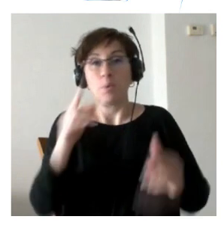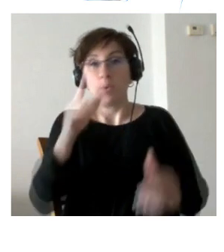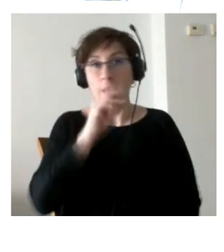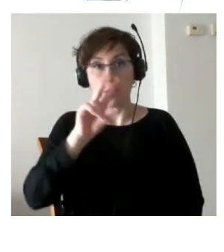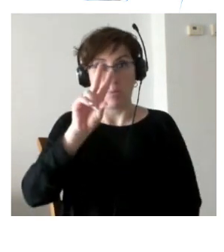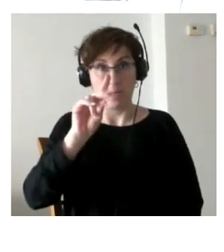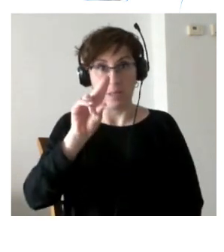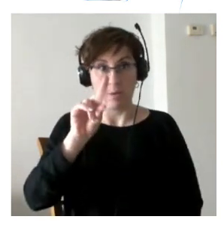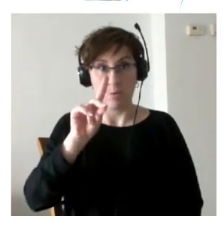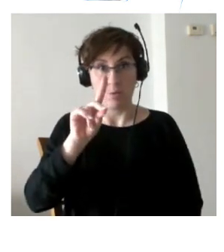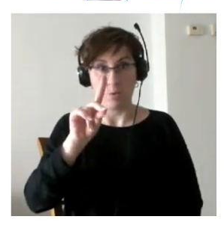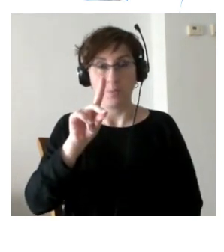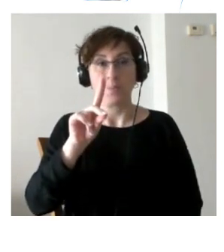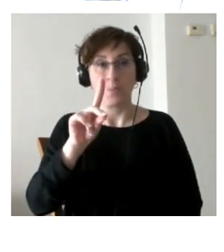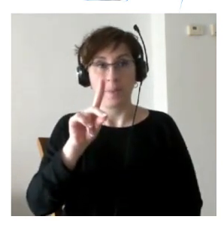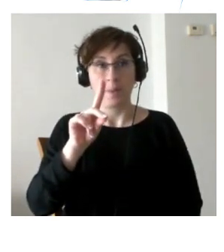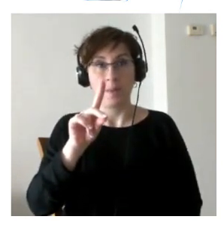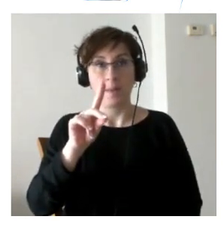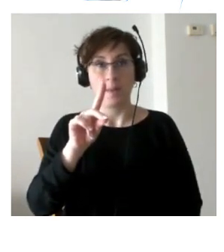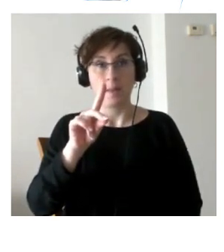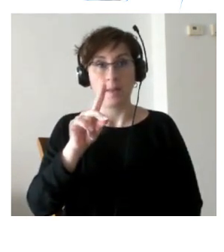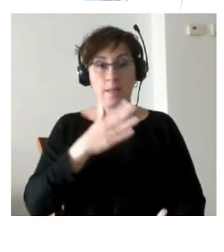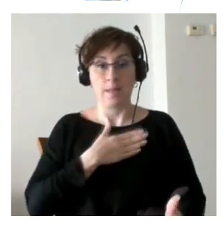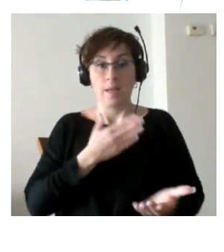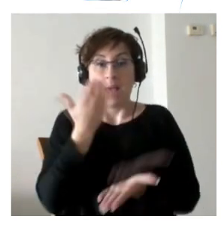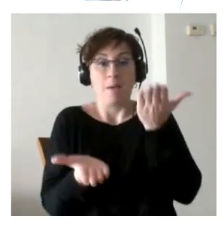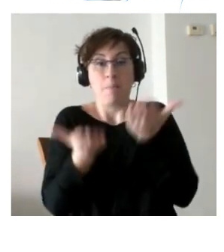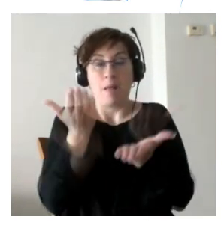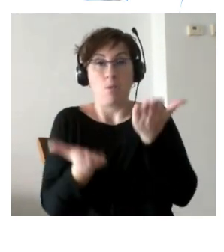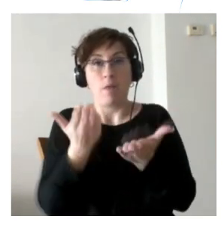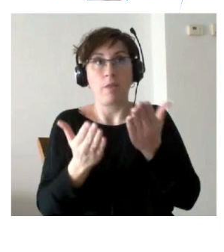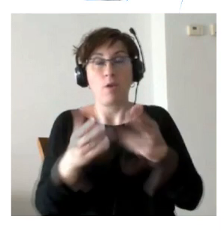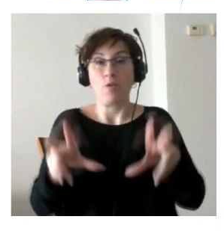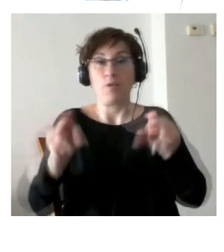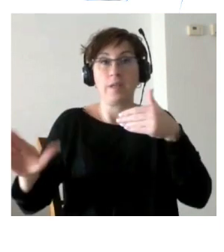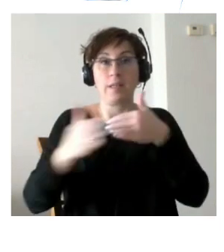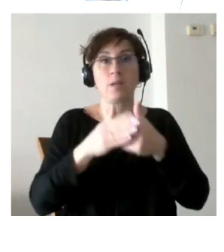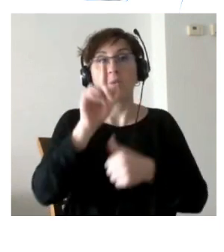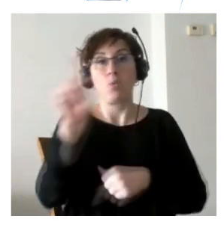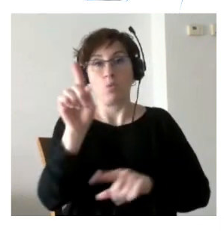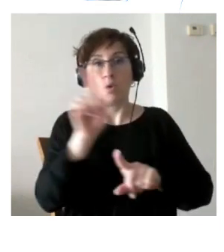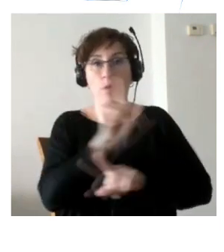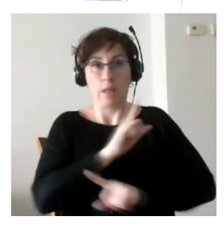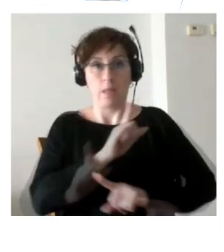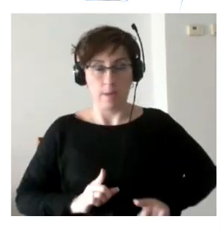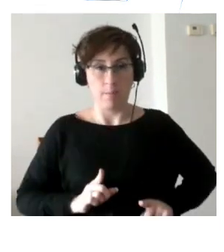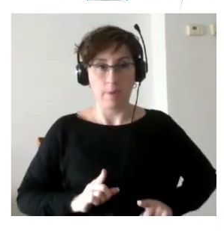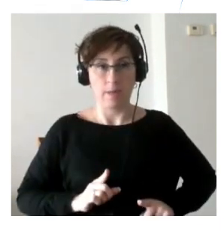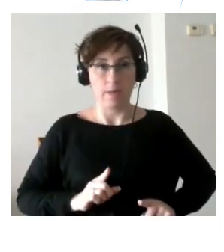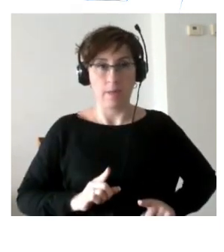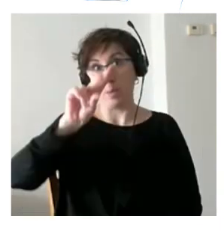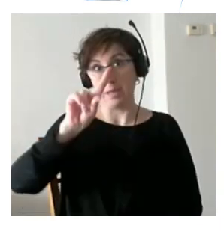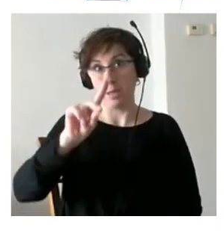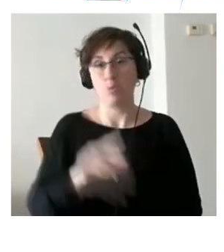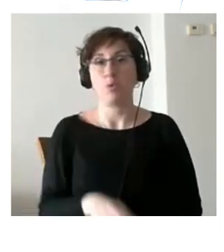evaluación puso un punto de corte a 1 de noviembre del 21 recordad que el 21 estábamos con